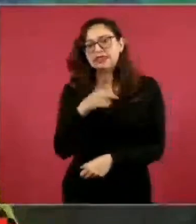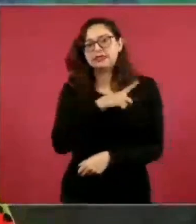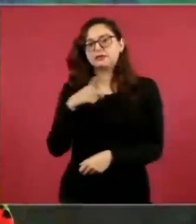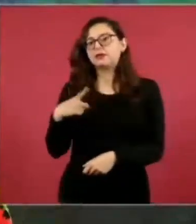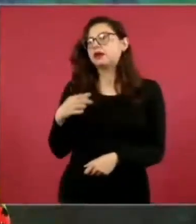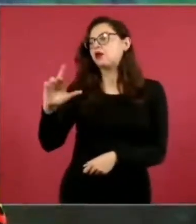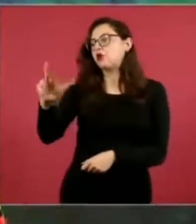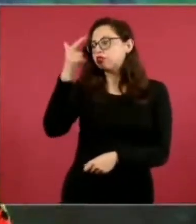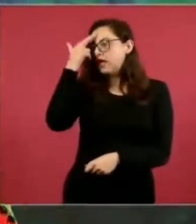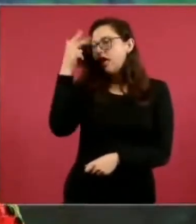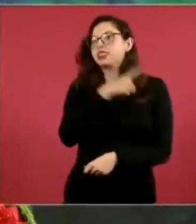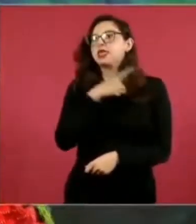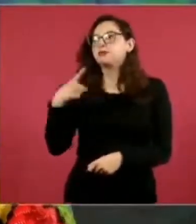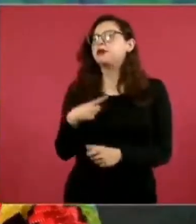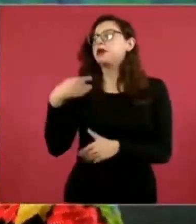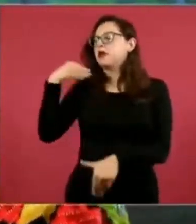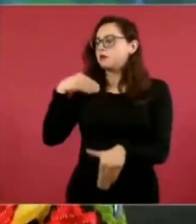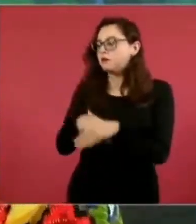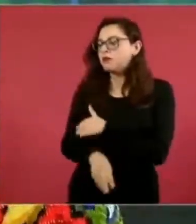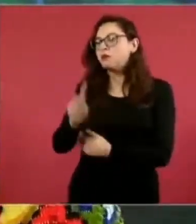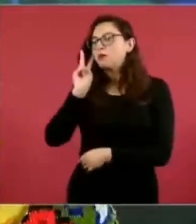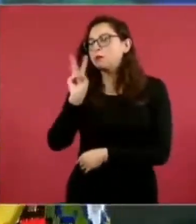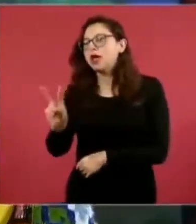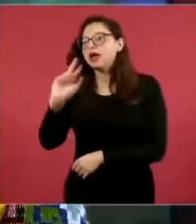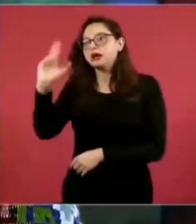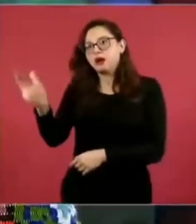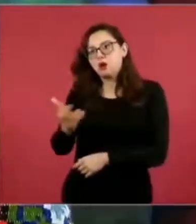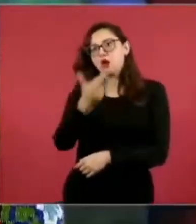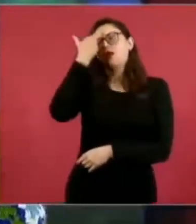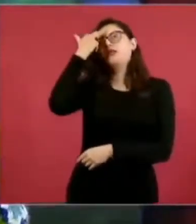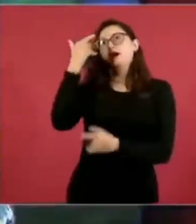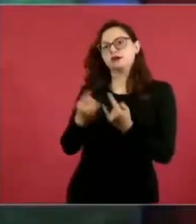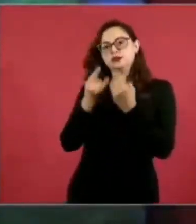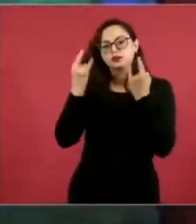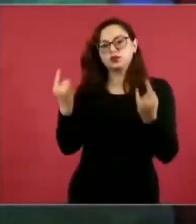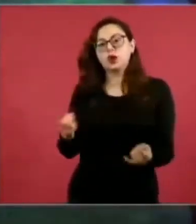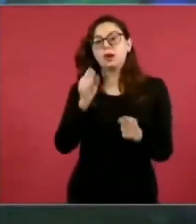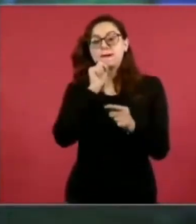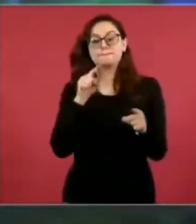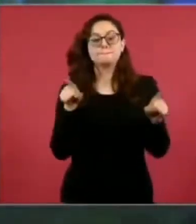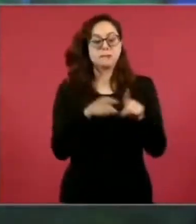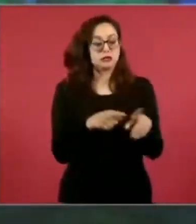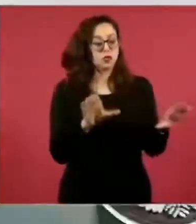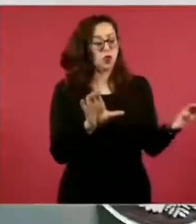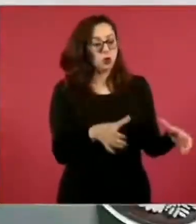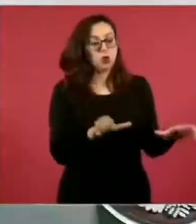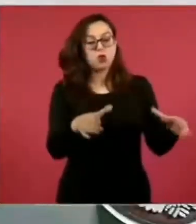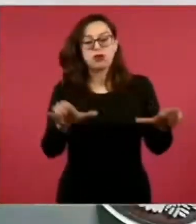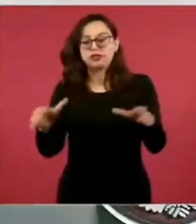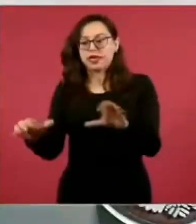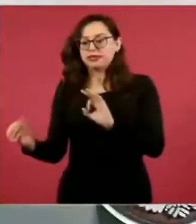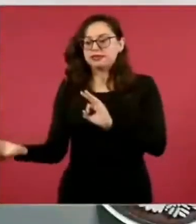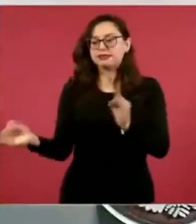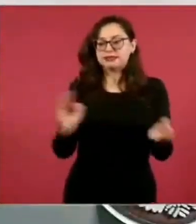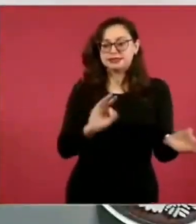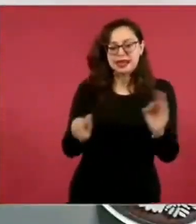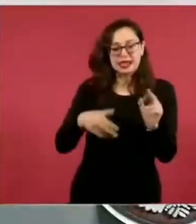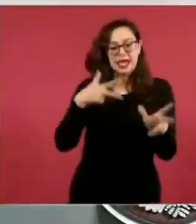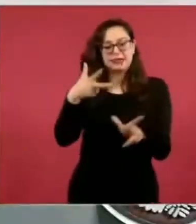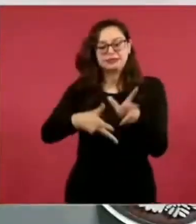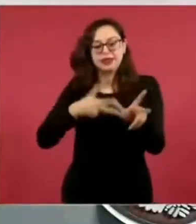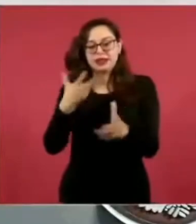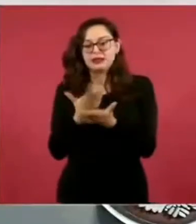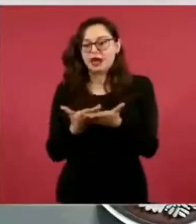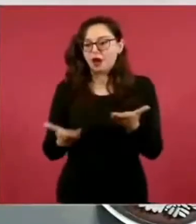mundo y saber qué pasó en la guerra de castas, la renovación de comunidades que están sobre su paso y en sus alrededores y